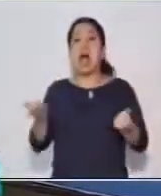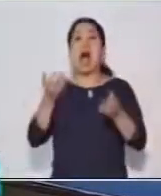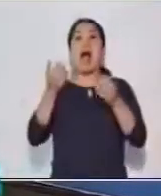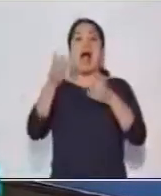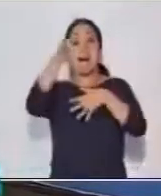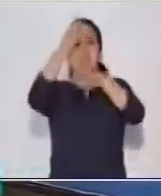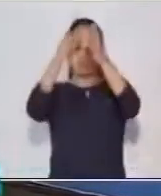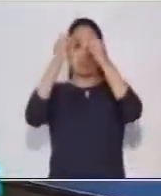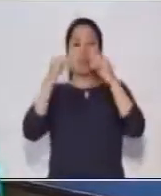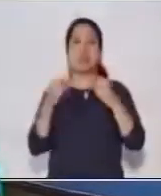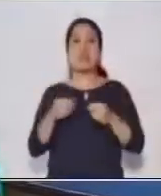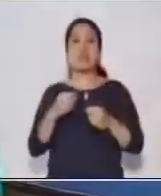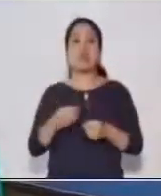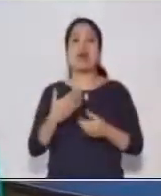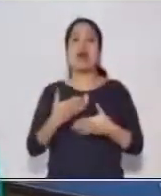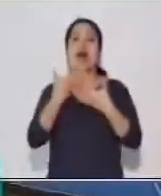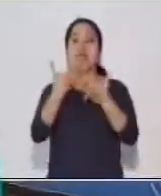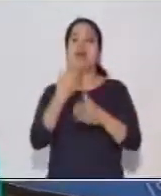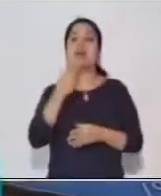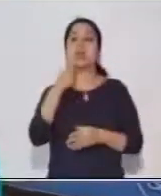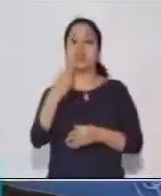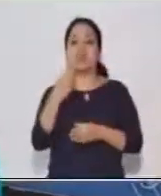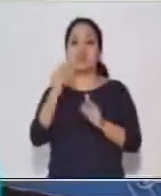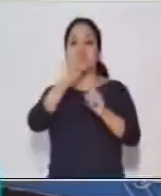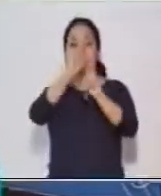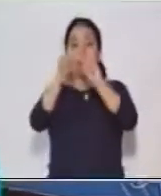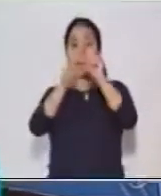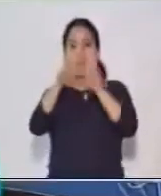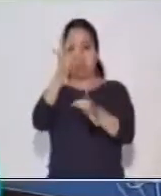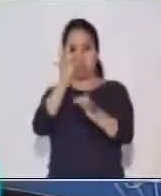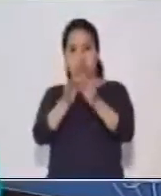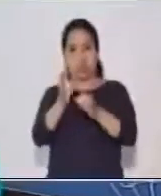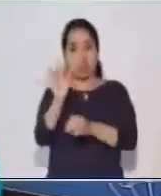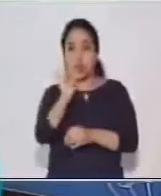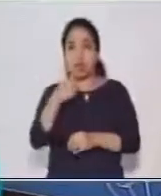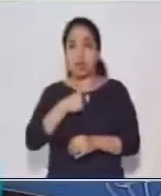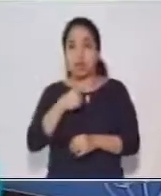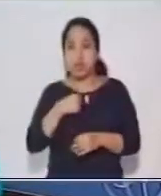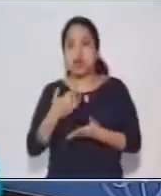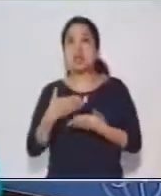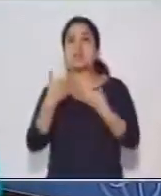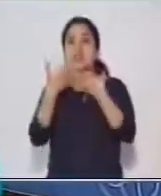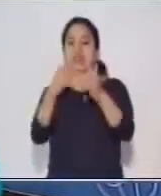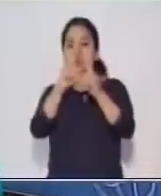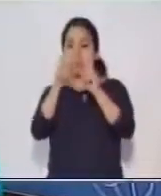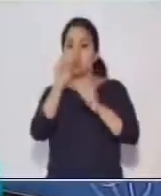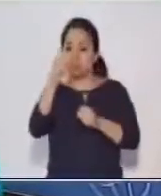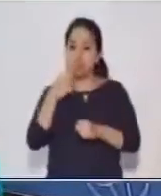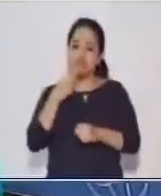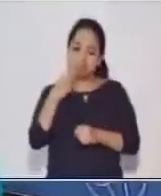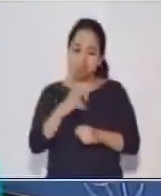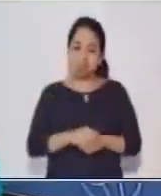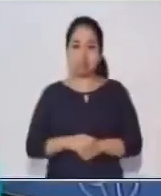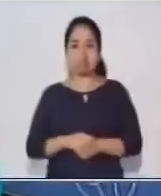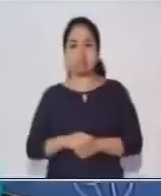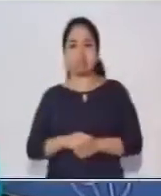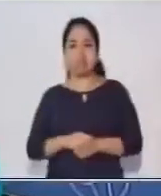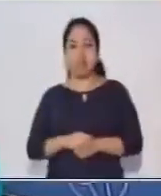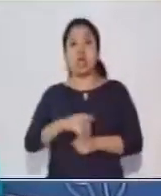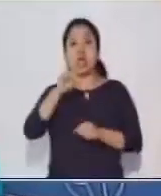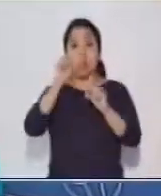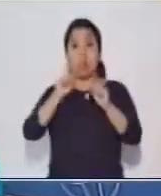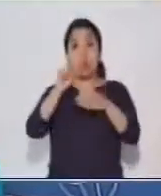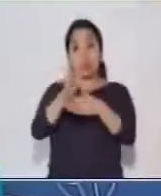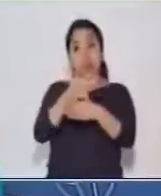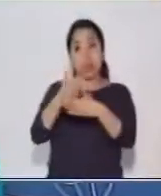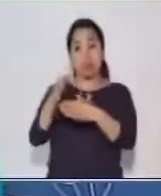respuestas a preguntas literales. Así como yo les hacía las preguntas, ustedes me respondían. Y lo podemos compartir